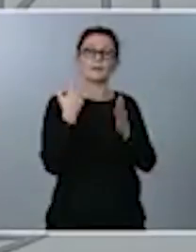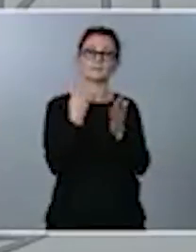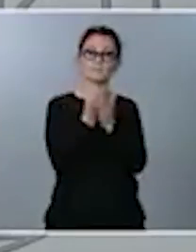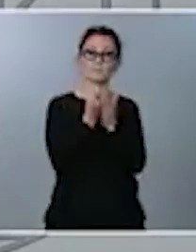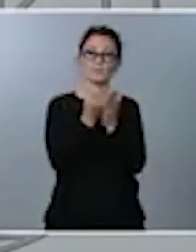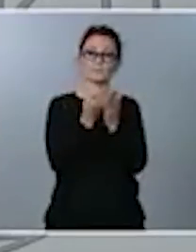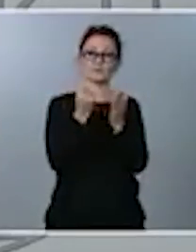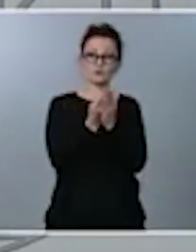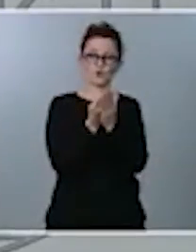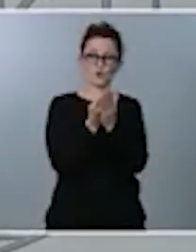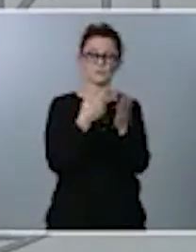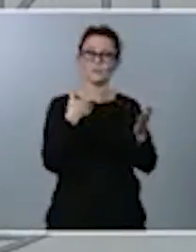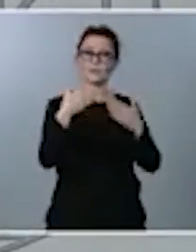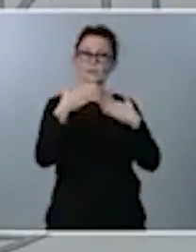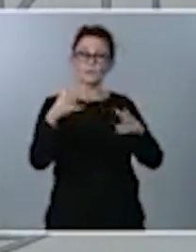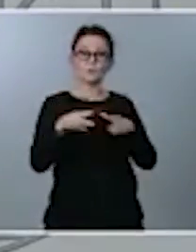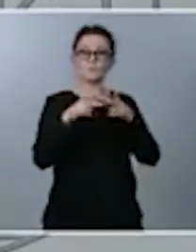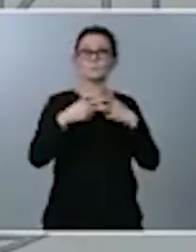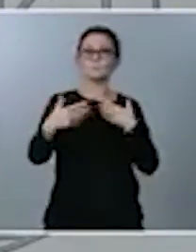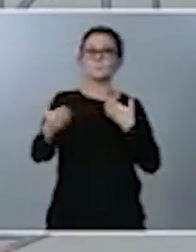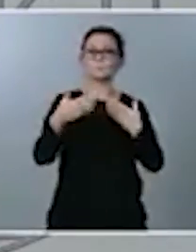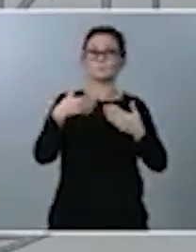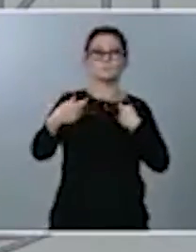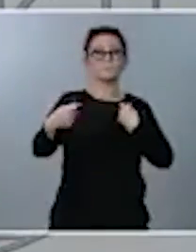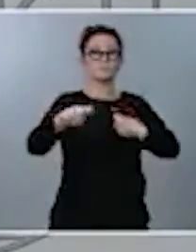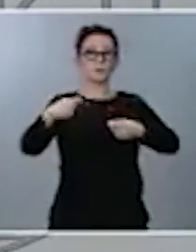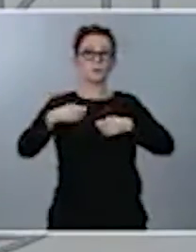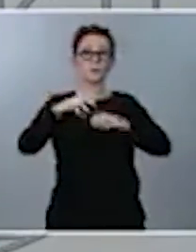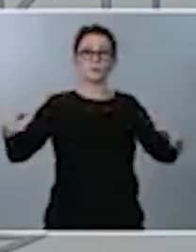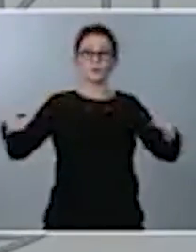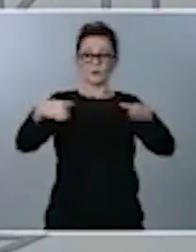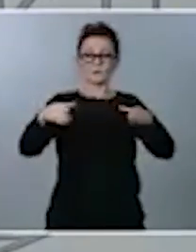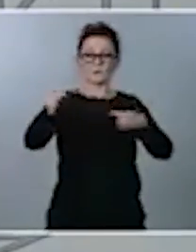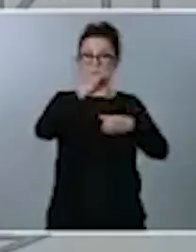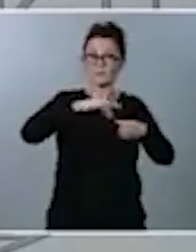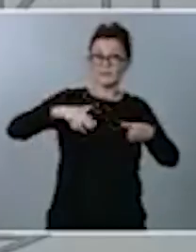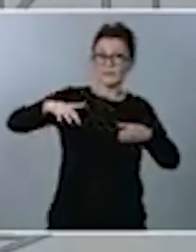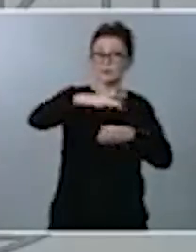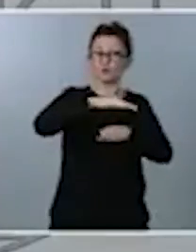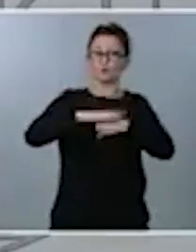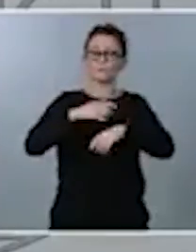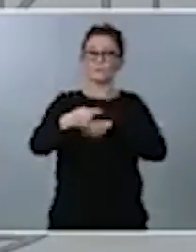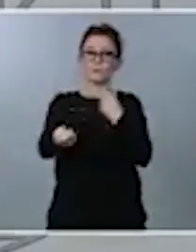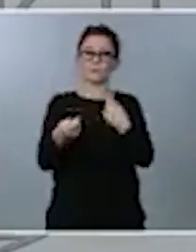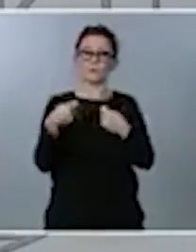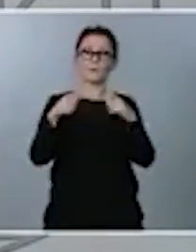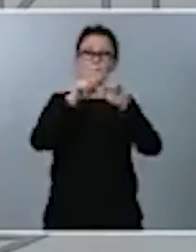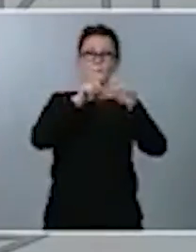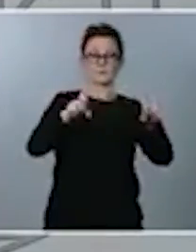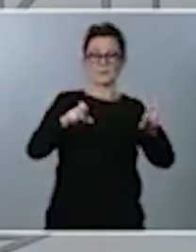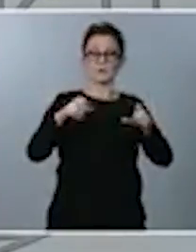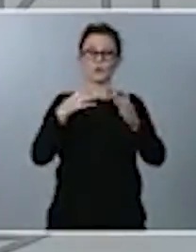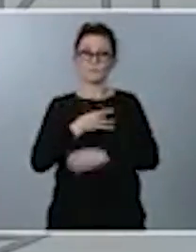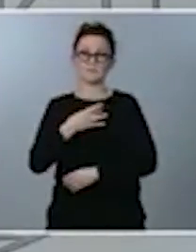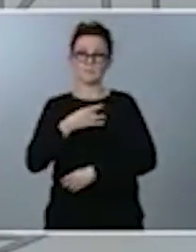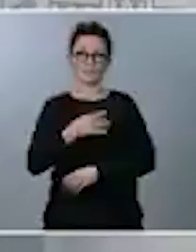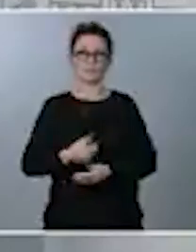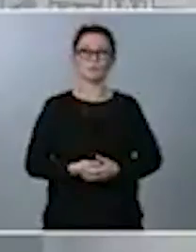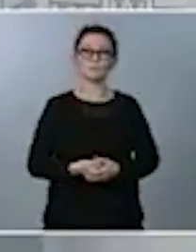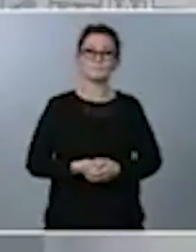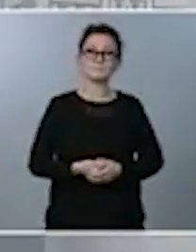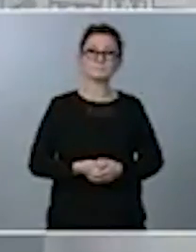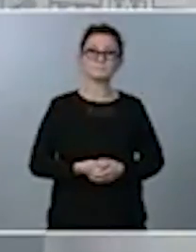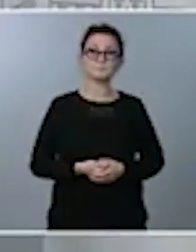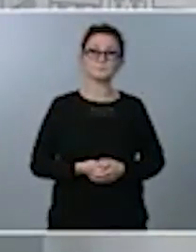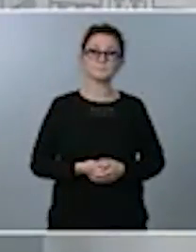diálogo social, en la negociación colectiva, en todos esos entornos de negociación empresario y sindicato. Se van a prorrogar, de otro